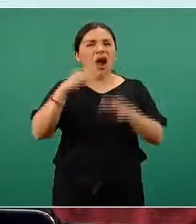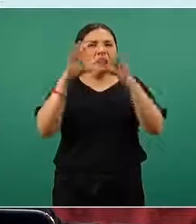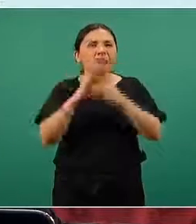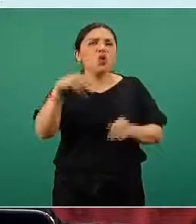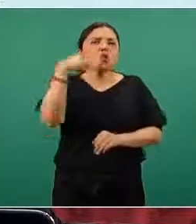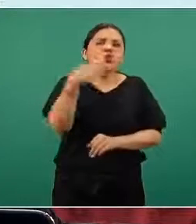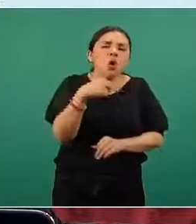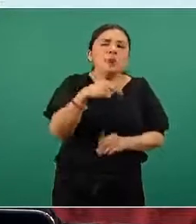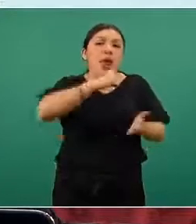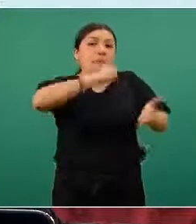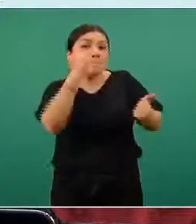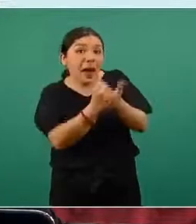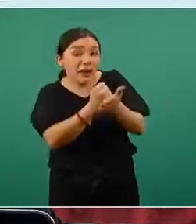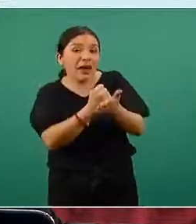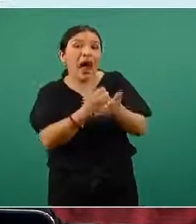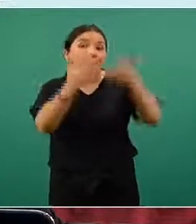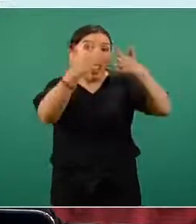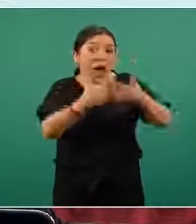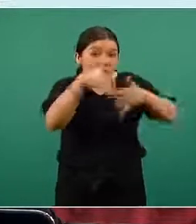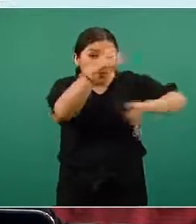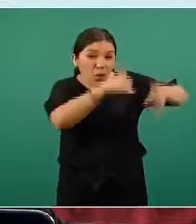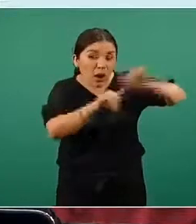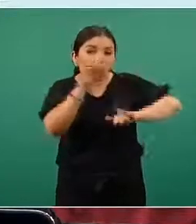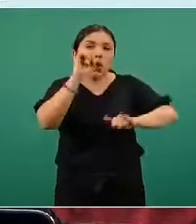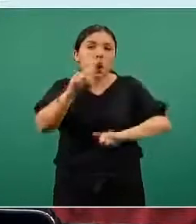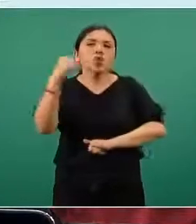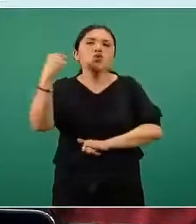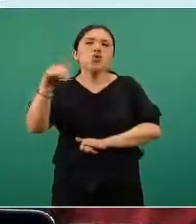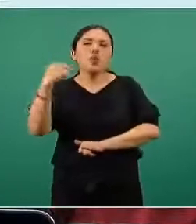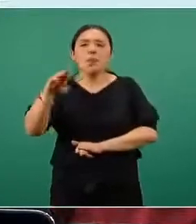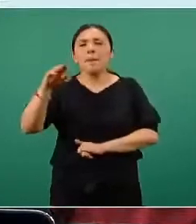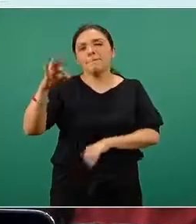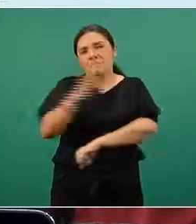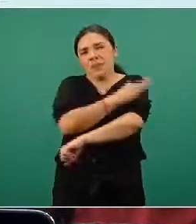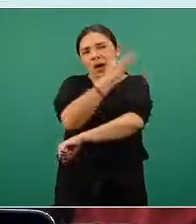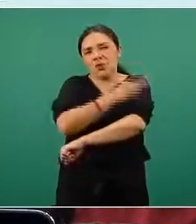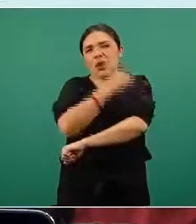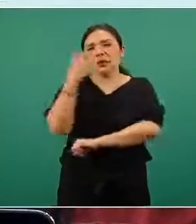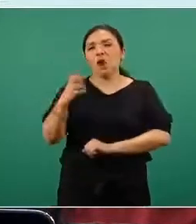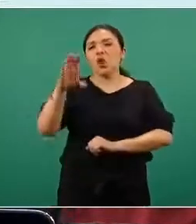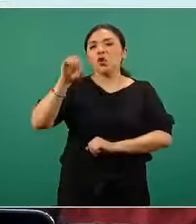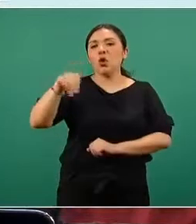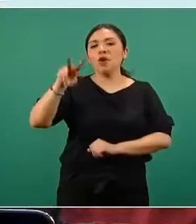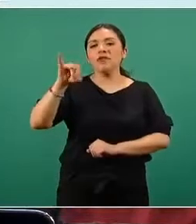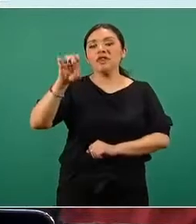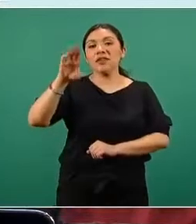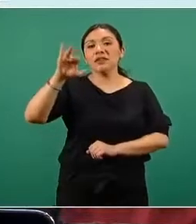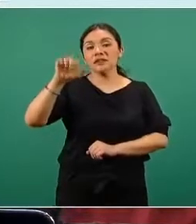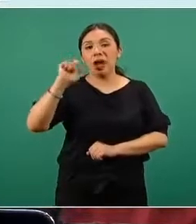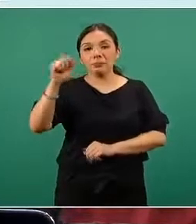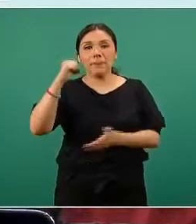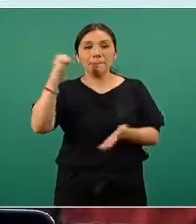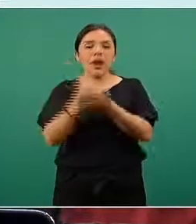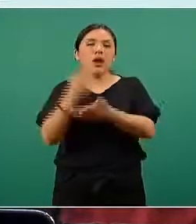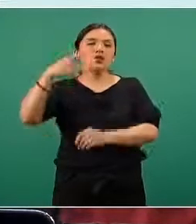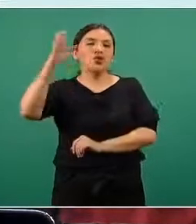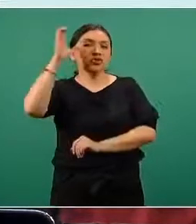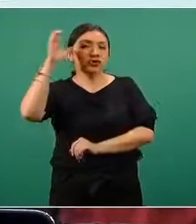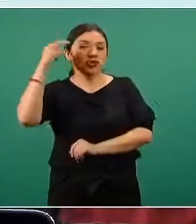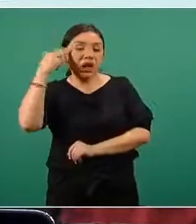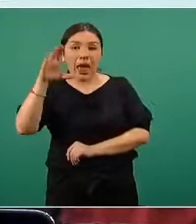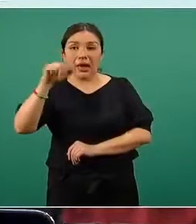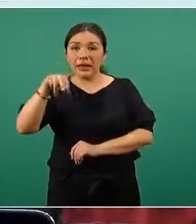el nombre del laboratorio o el nombre de la vacuna. En este caso, Covidesia, marca registrada, es la vacuna de la empresa china